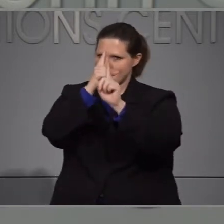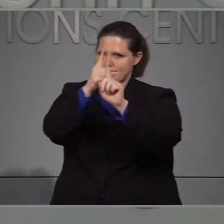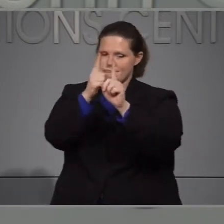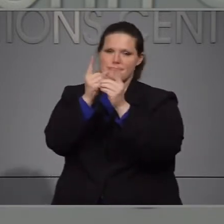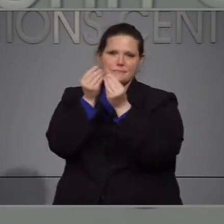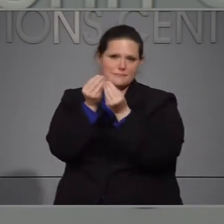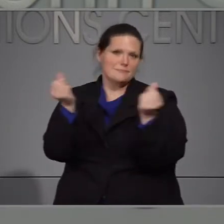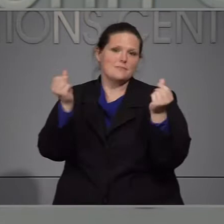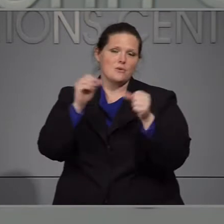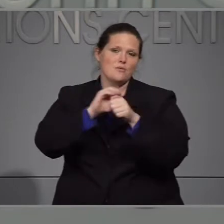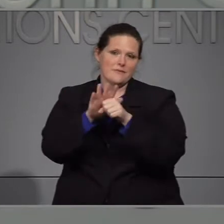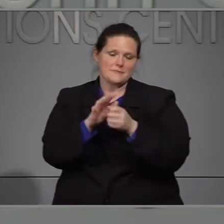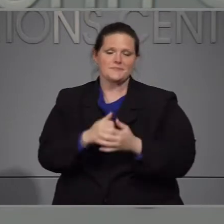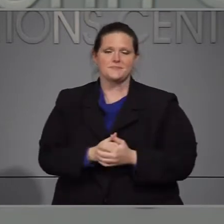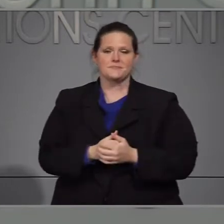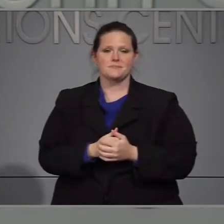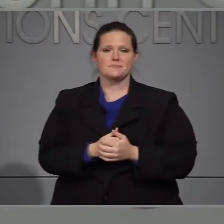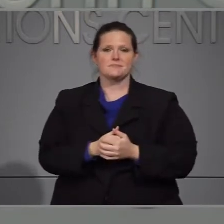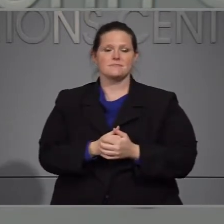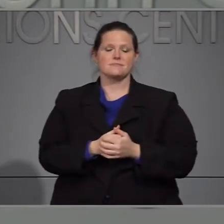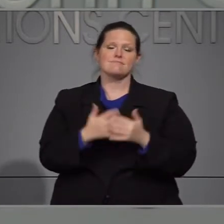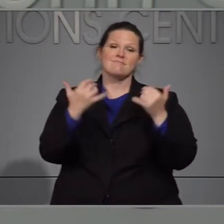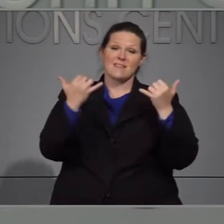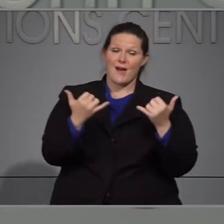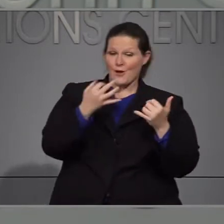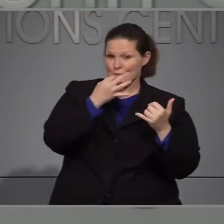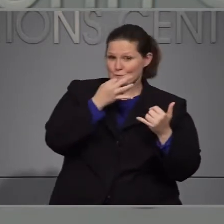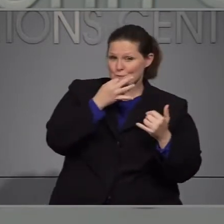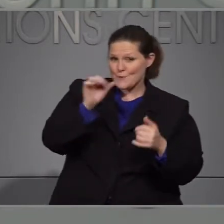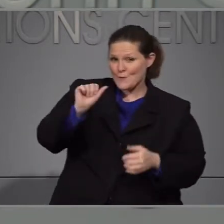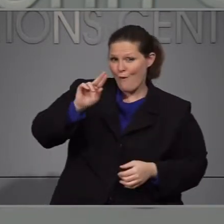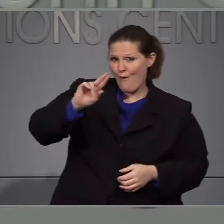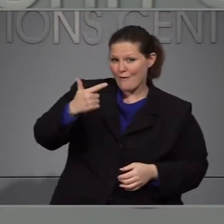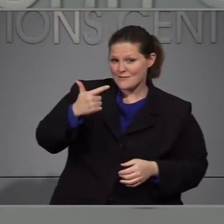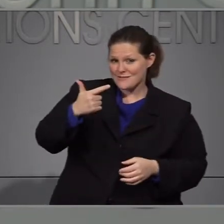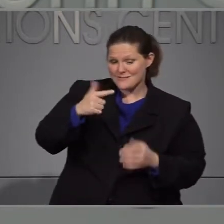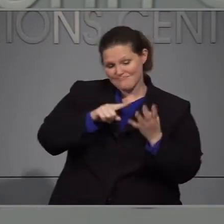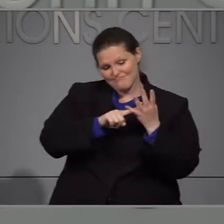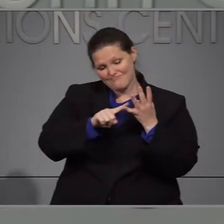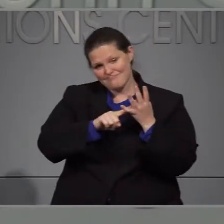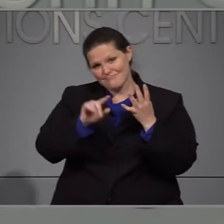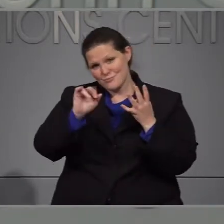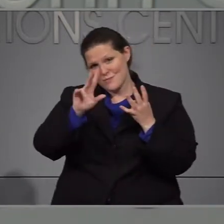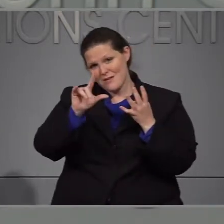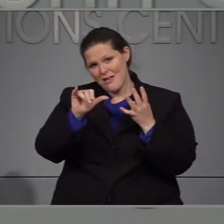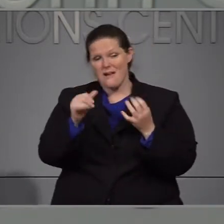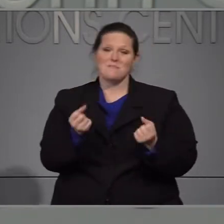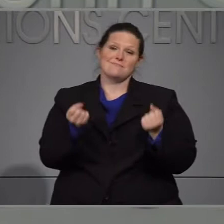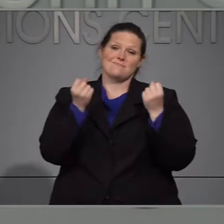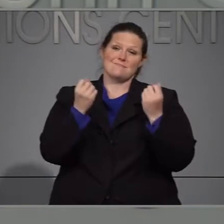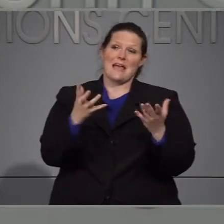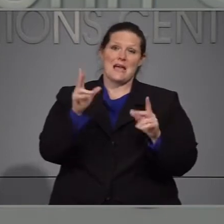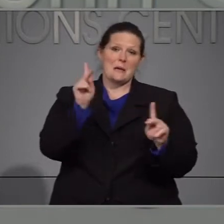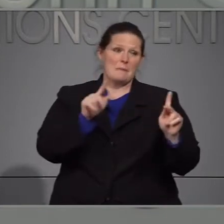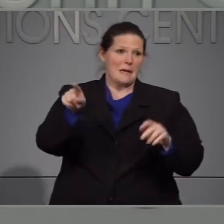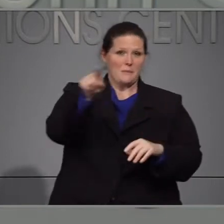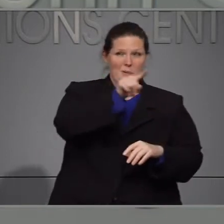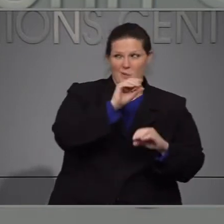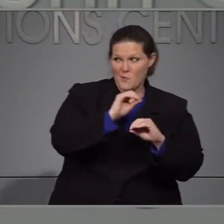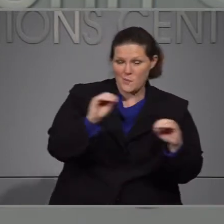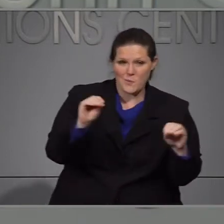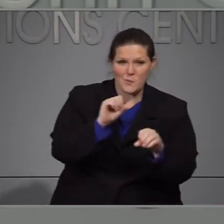Ahora. Al llegar al final de julio muchos en Carolina del Norte no tienen trabajo y están